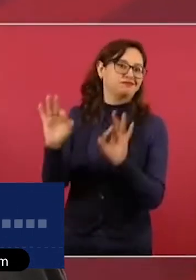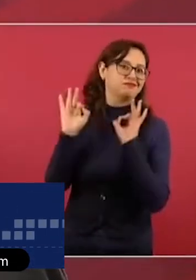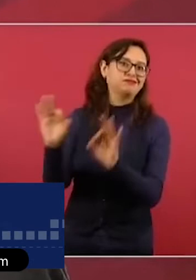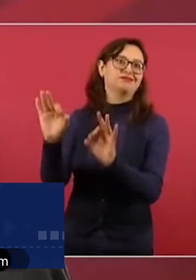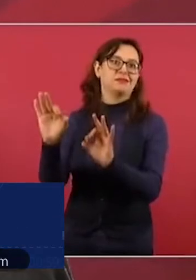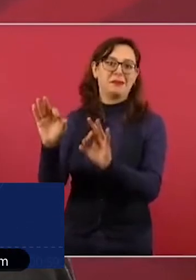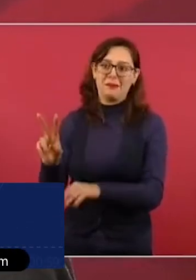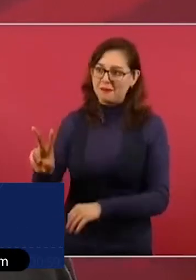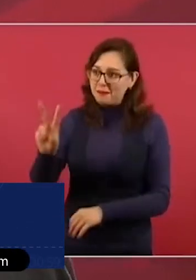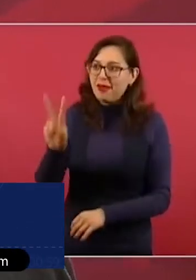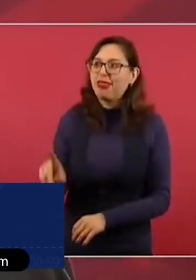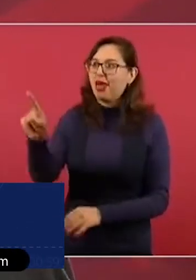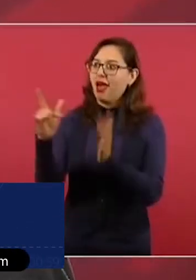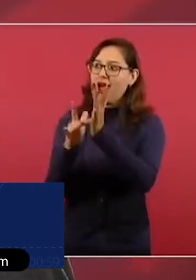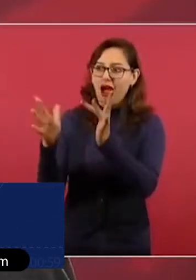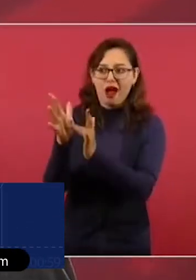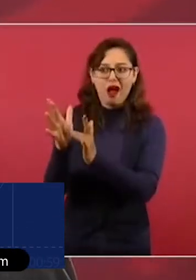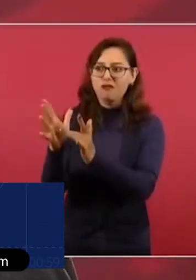un seguidor de Cristo,